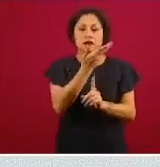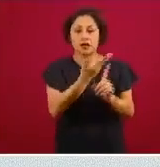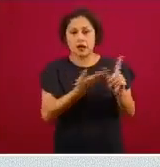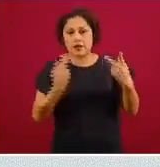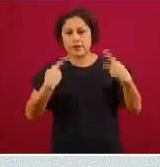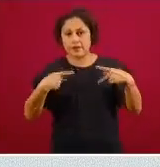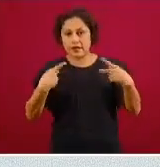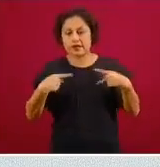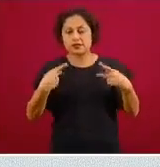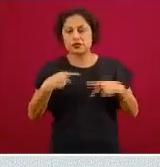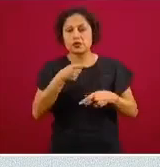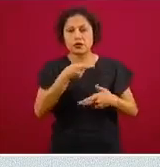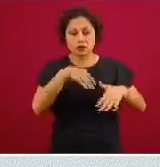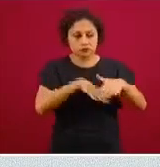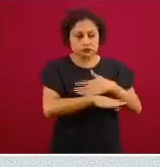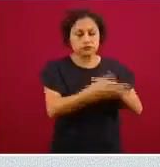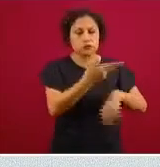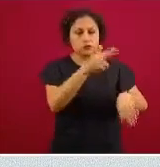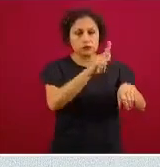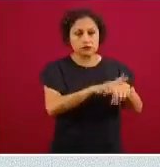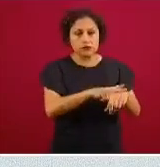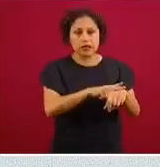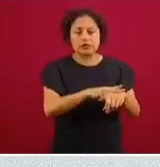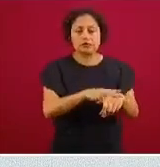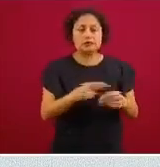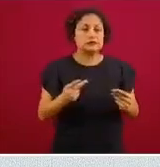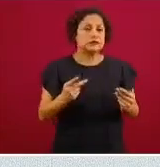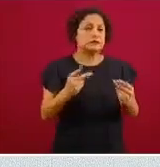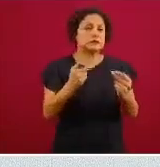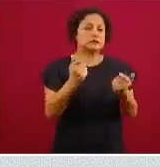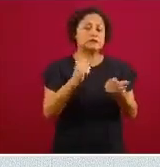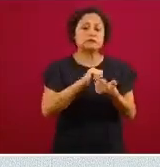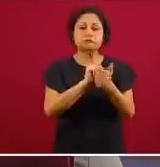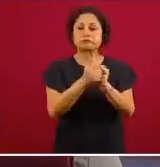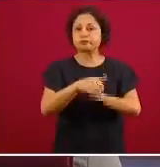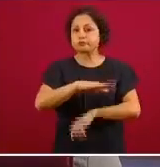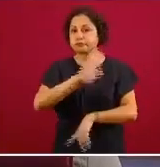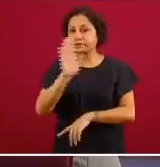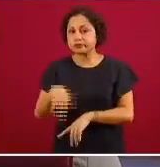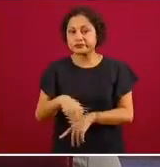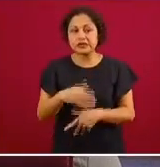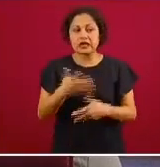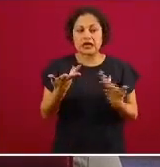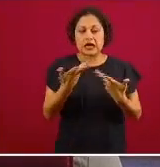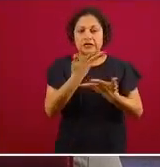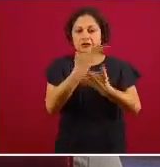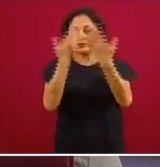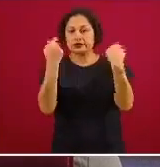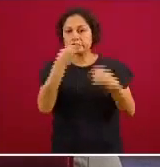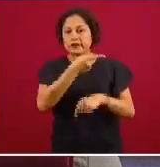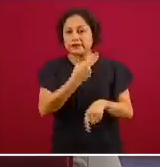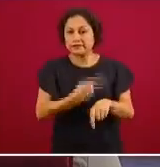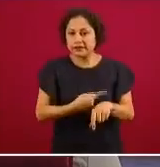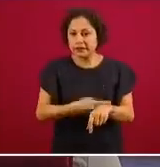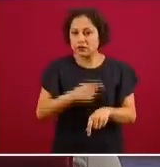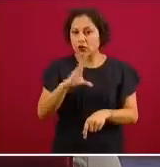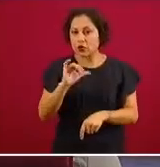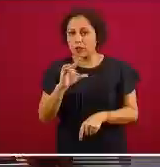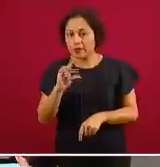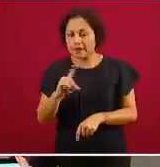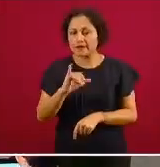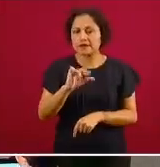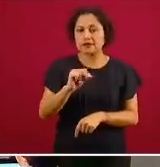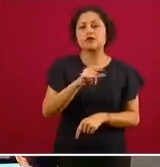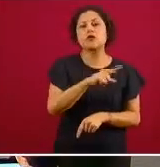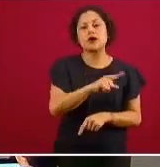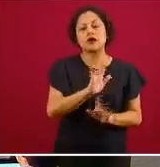horas o minutos después pierda la vida en algunos pocos casos y esto puede ocurrir que una persona no